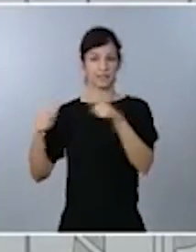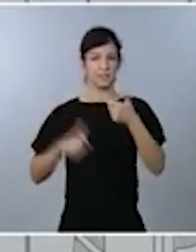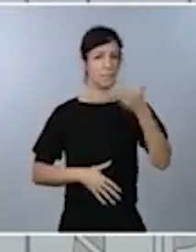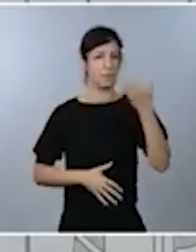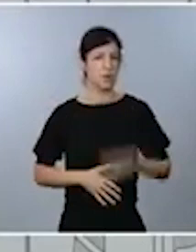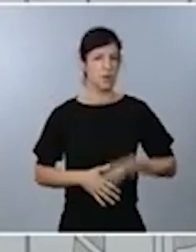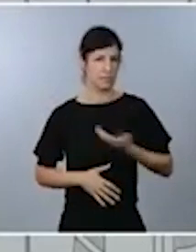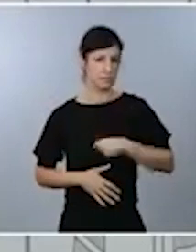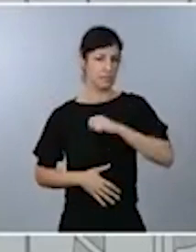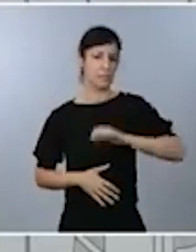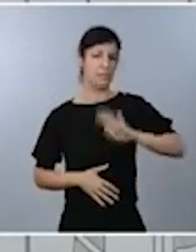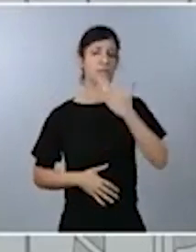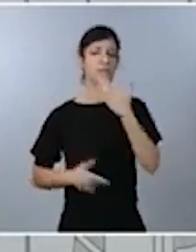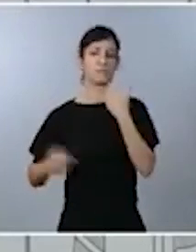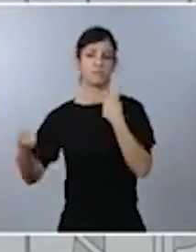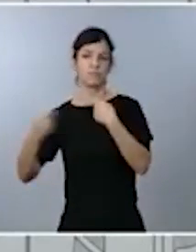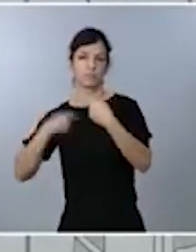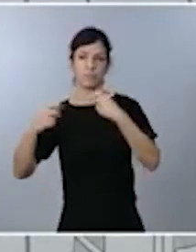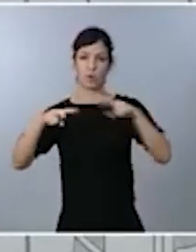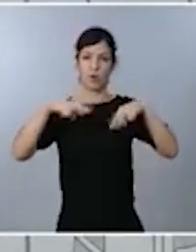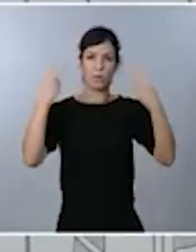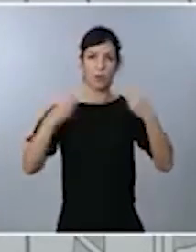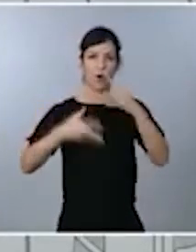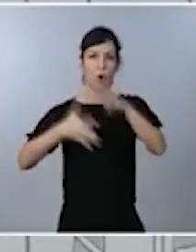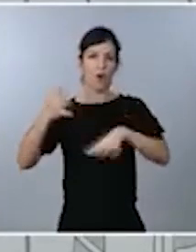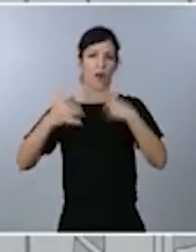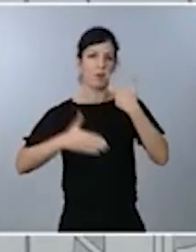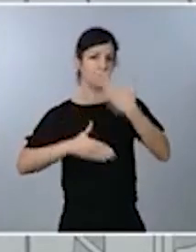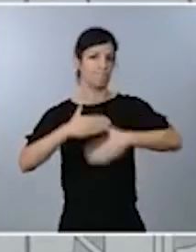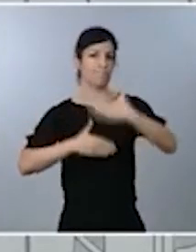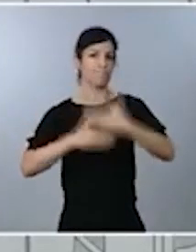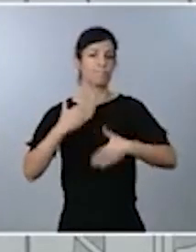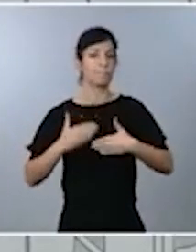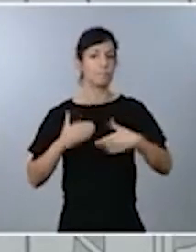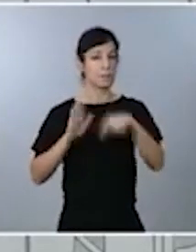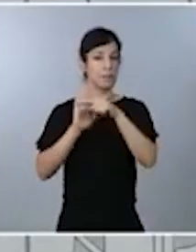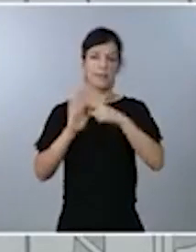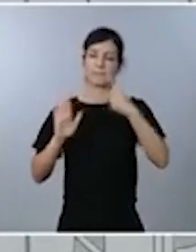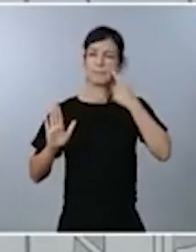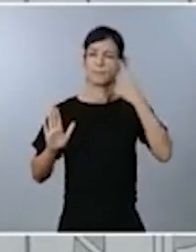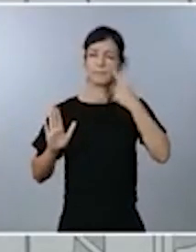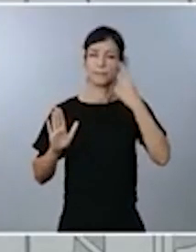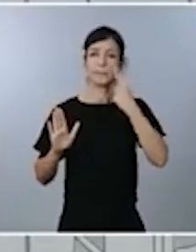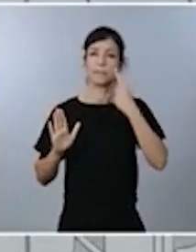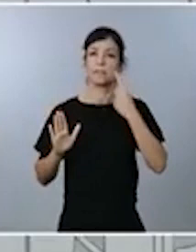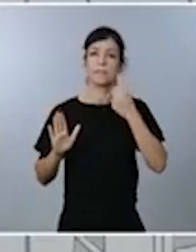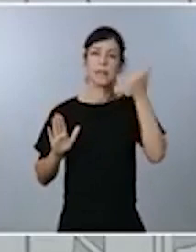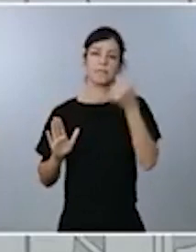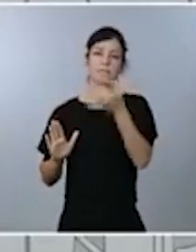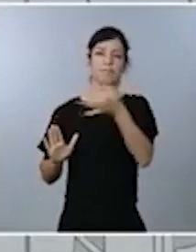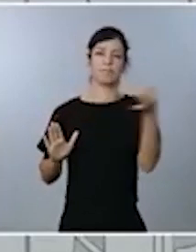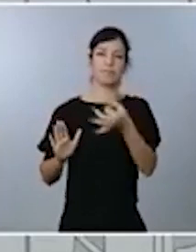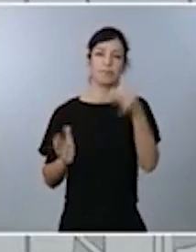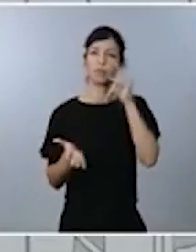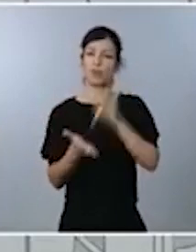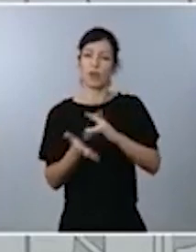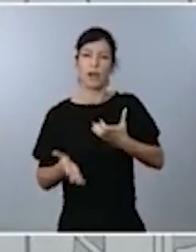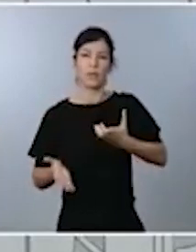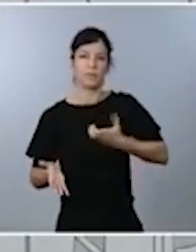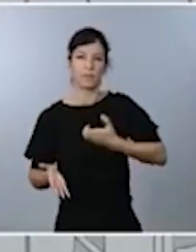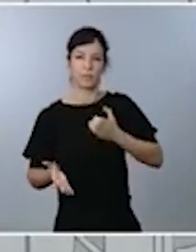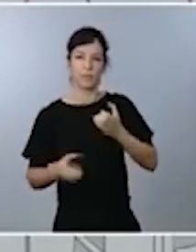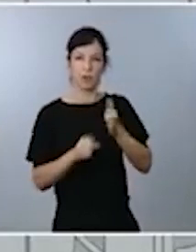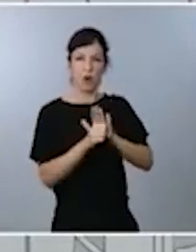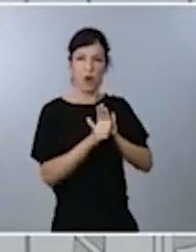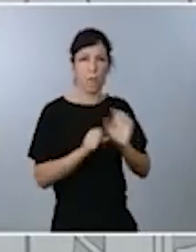o como el comercio, son las medidas más frecuentes, también las más eficaces que se han aplicado en muchos municipios y en muchas comarcas de